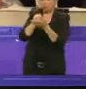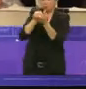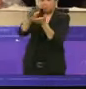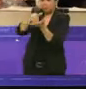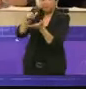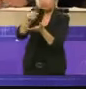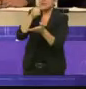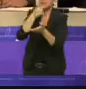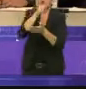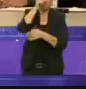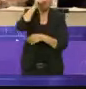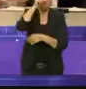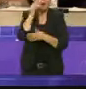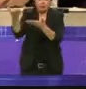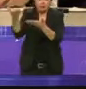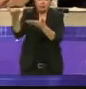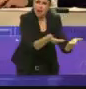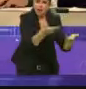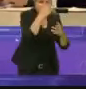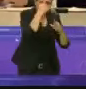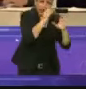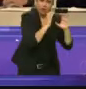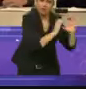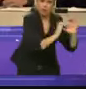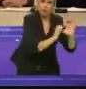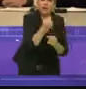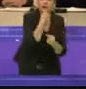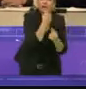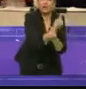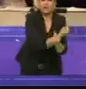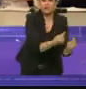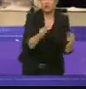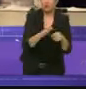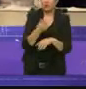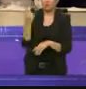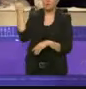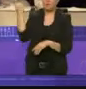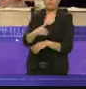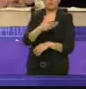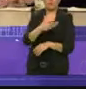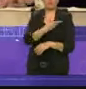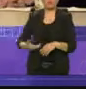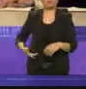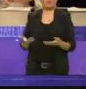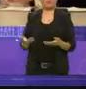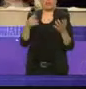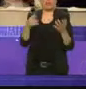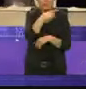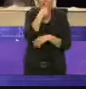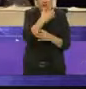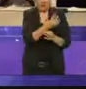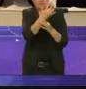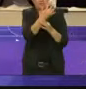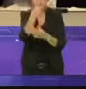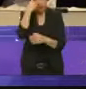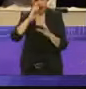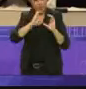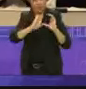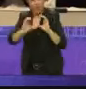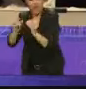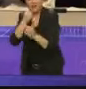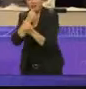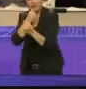calle. ¿Por qué? Porque fue una instrucción del presidente. Hablas de un sistema de cuidados y le quitaron las